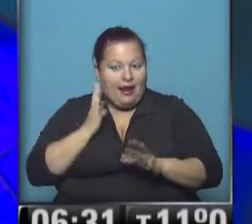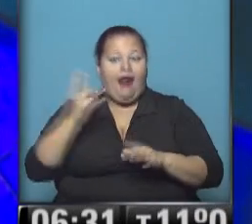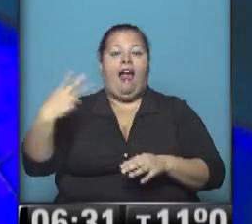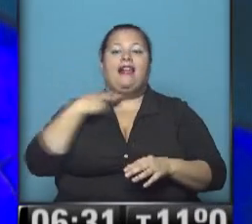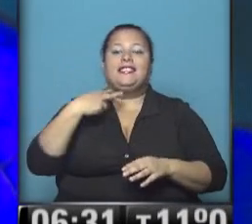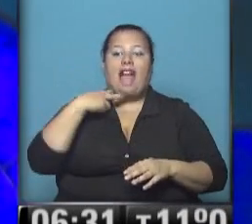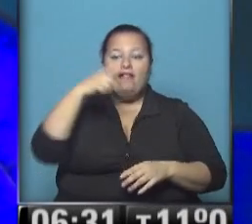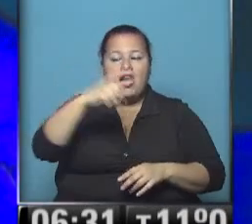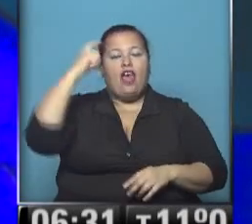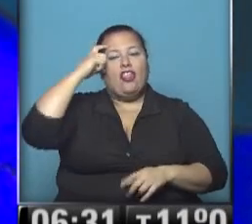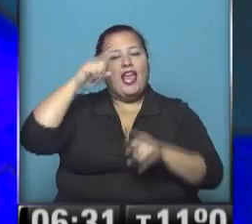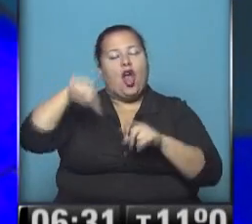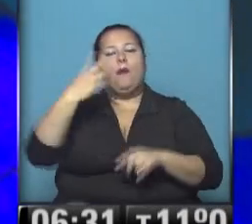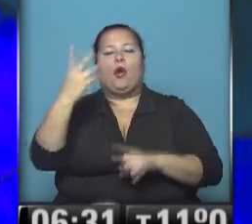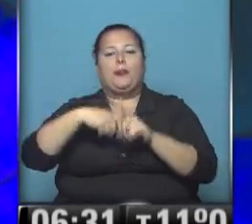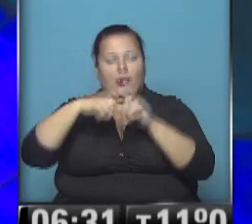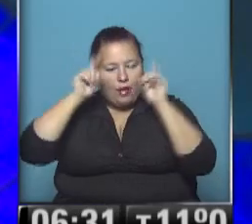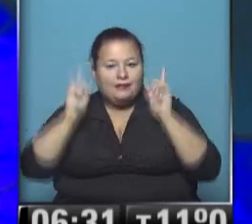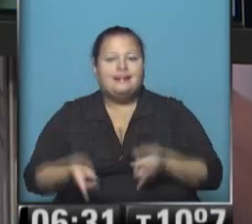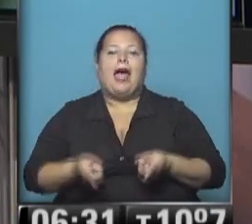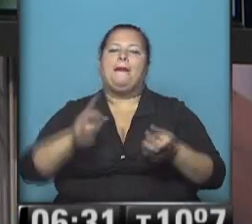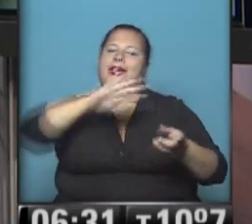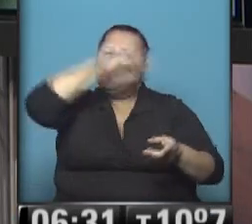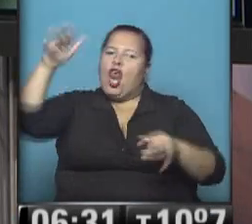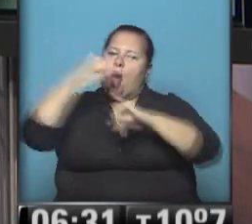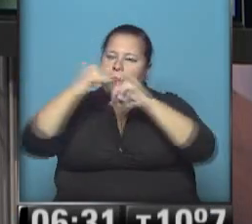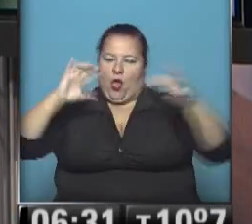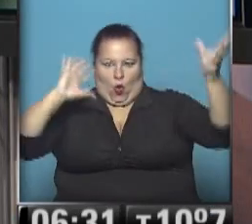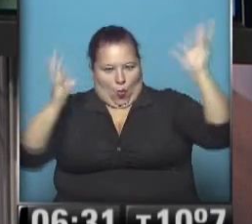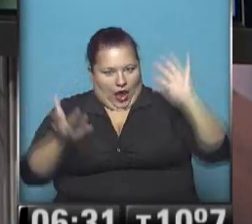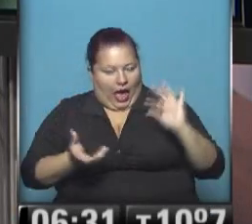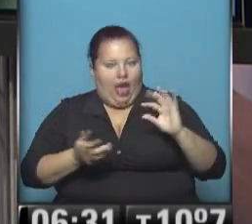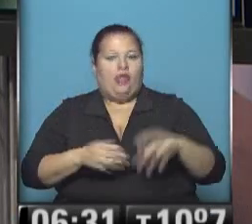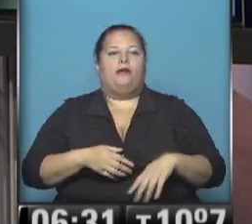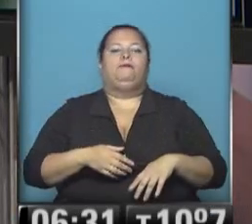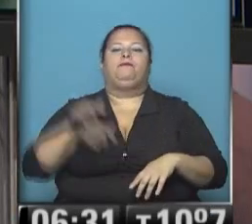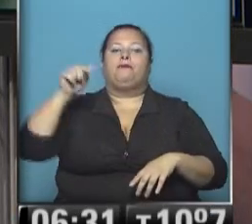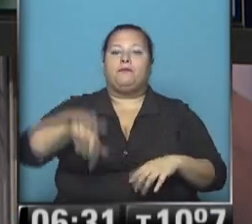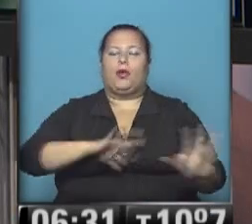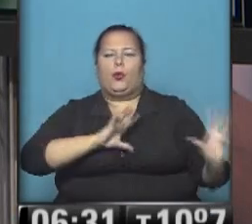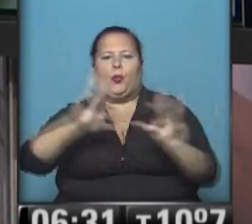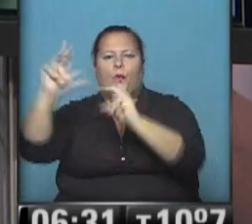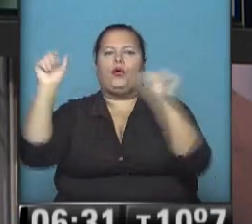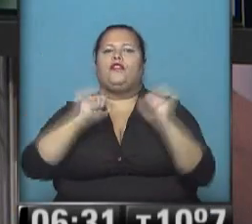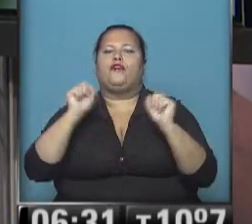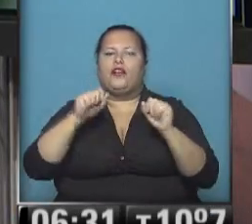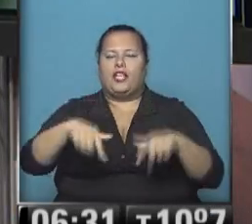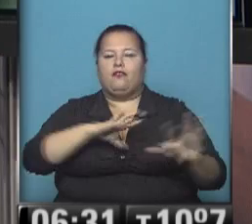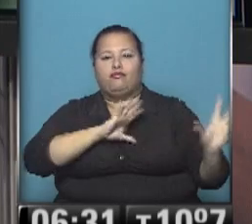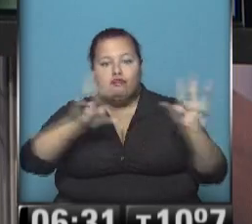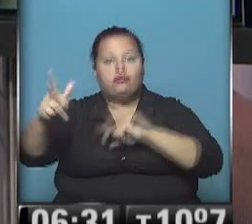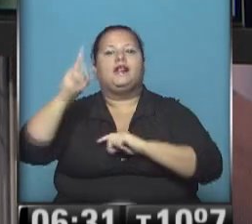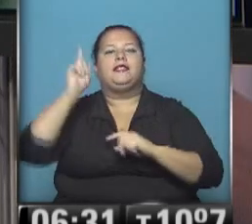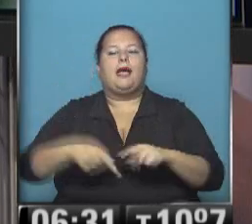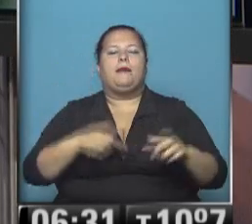en San Fernando, 10 grados 4 décimos, allí también con cielo parcialmente nublado ha ingresado un frente frío, por detrás de este frente frío ha